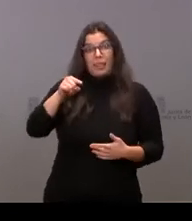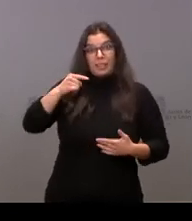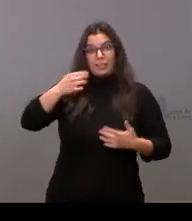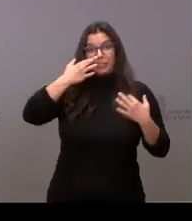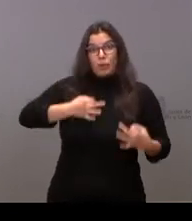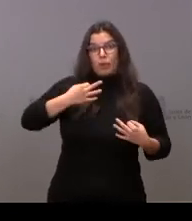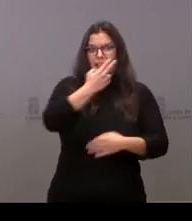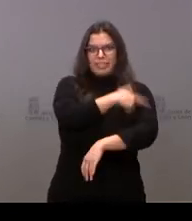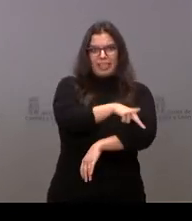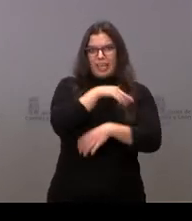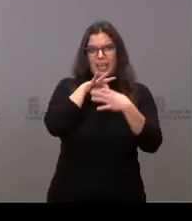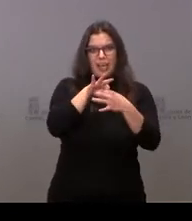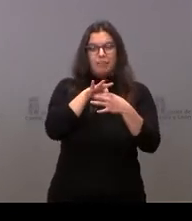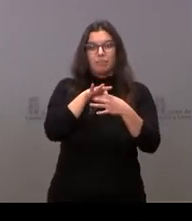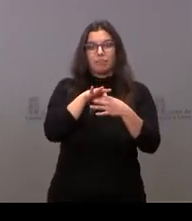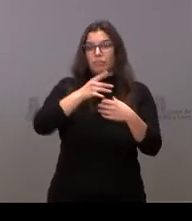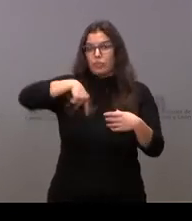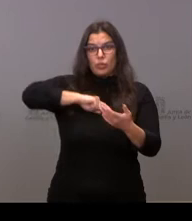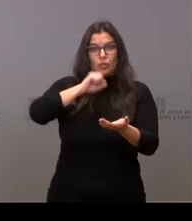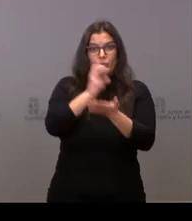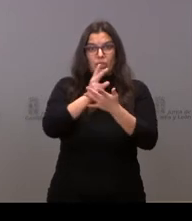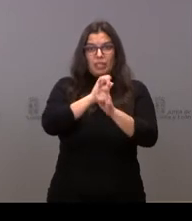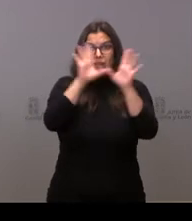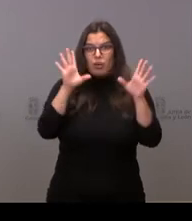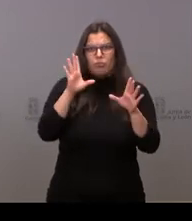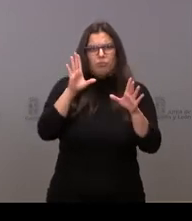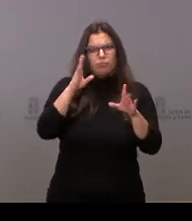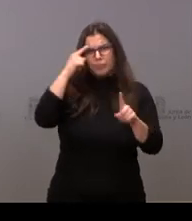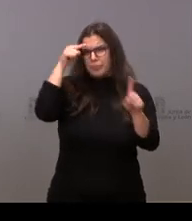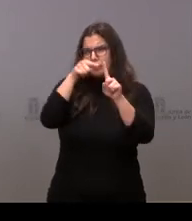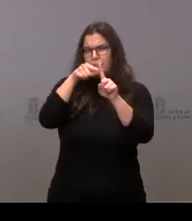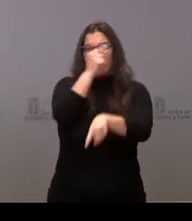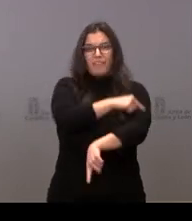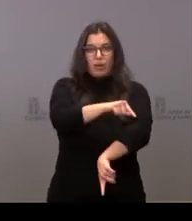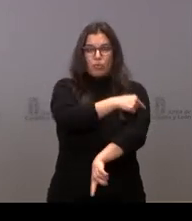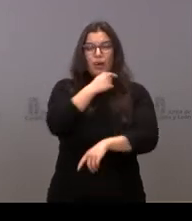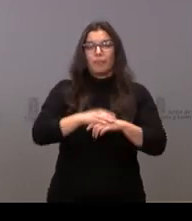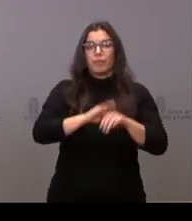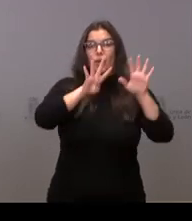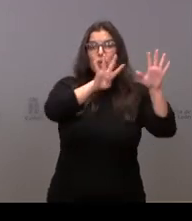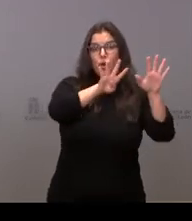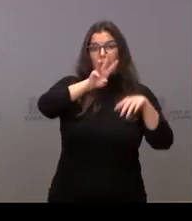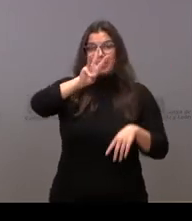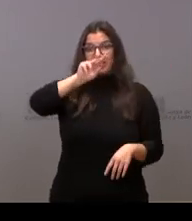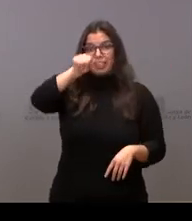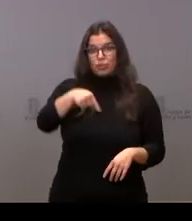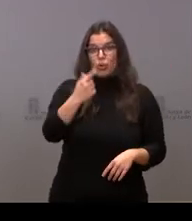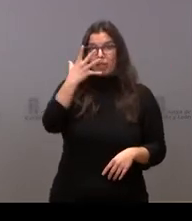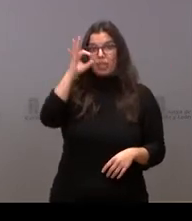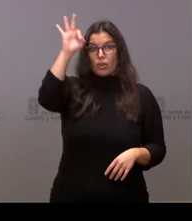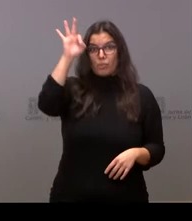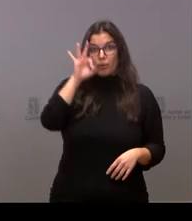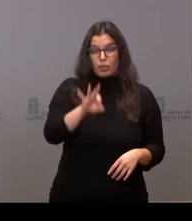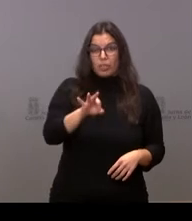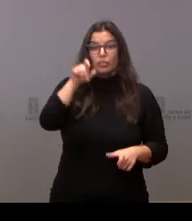sanitaria. Y nuestra apuesta es clara, la vacunación. El 93,5% de la población